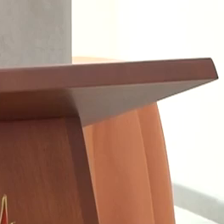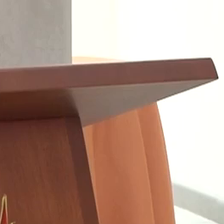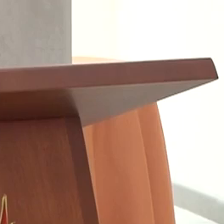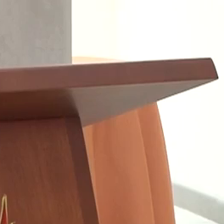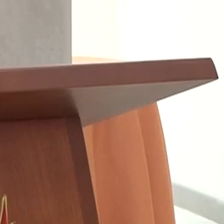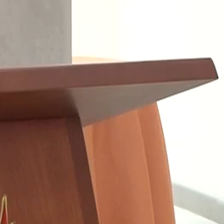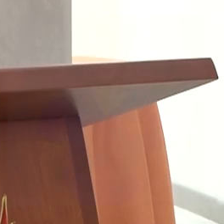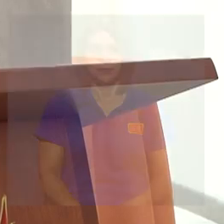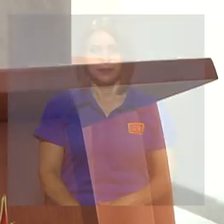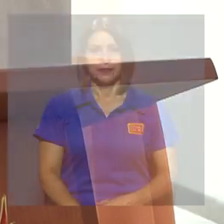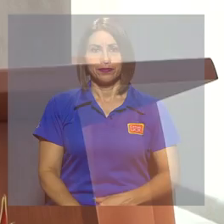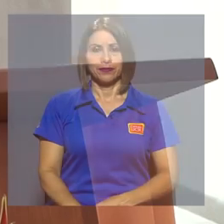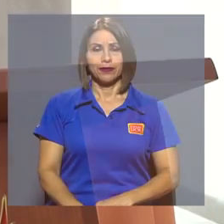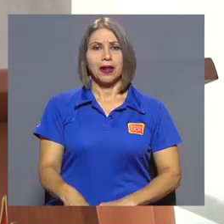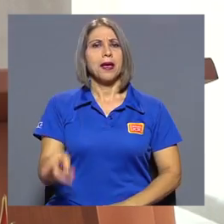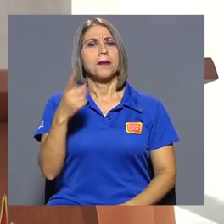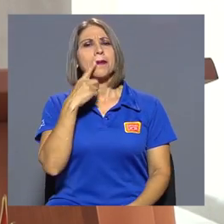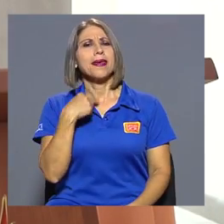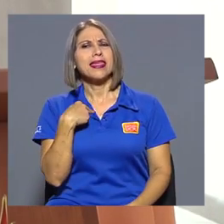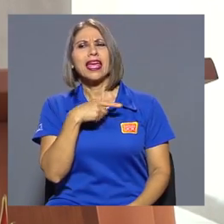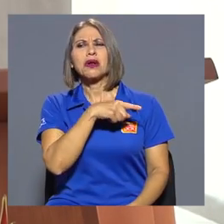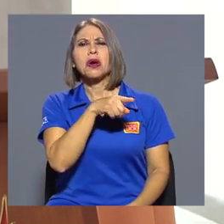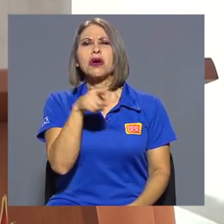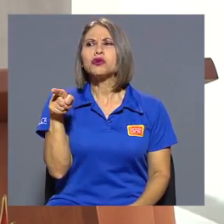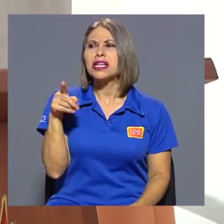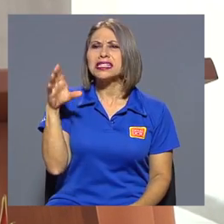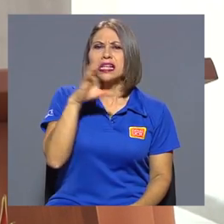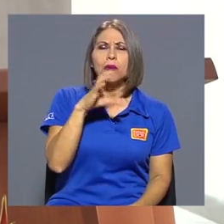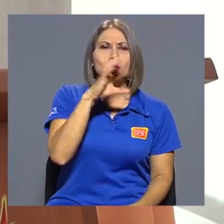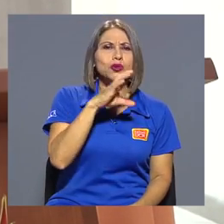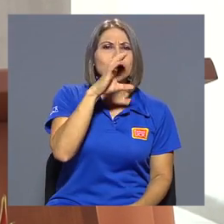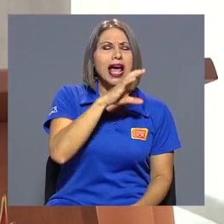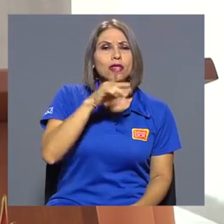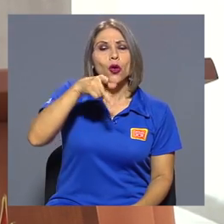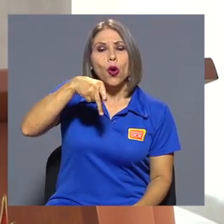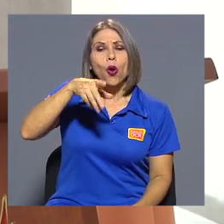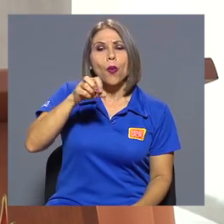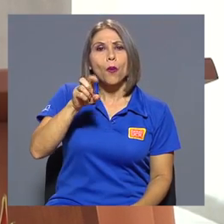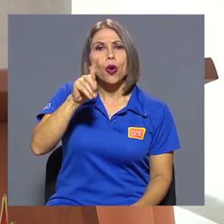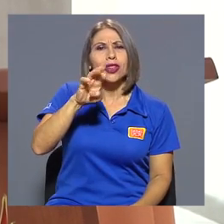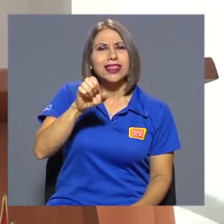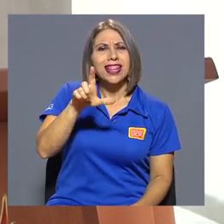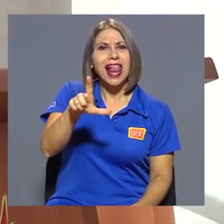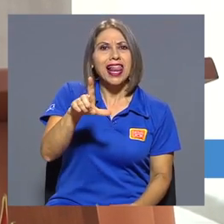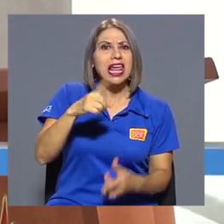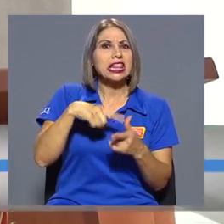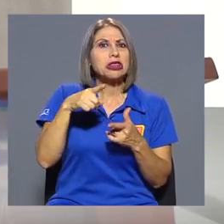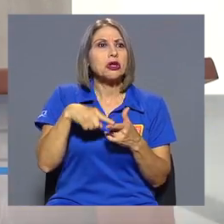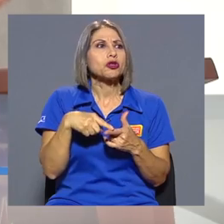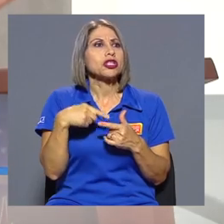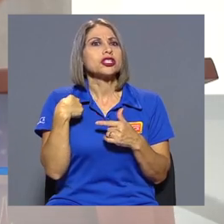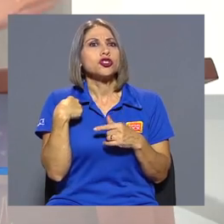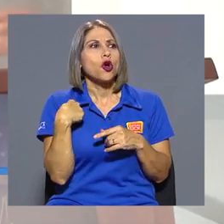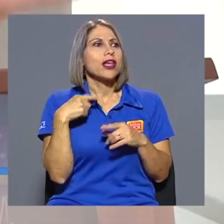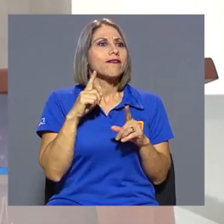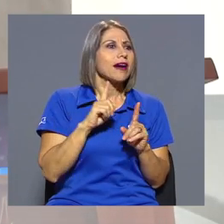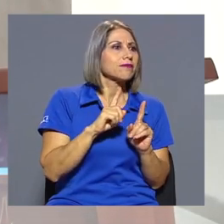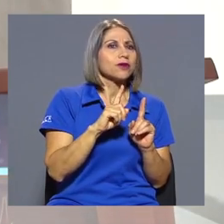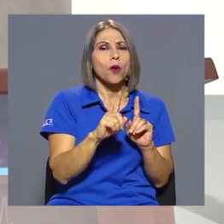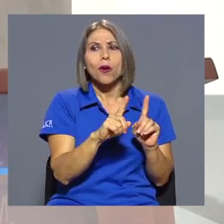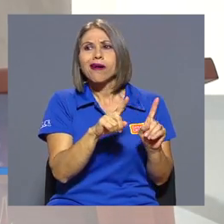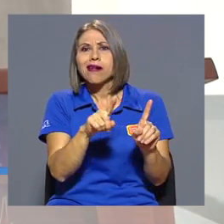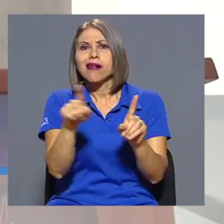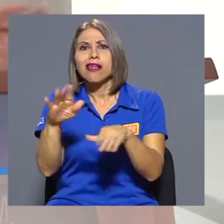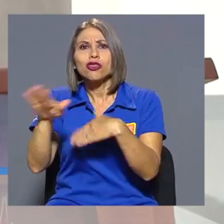Ah, me dijeron, anda buscando portales. Ok, me escoltaron por todo el mercado. Iba yo con la escuelta,